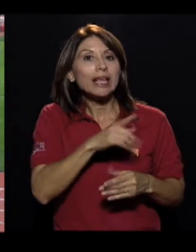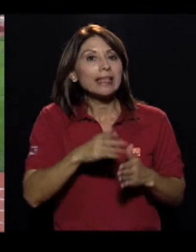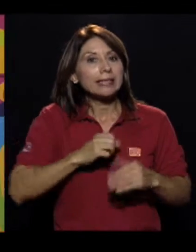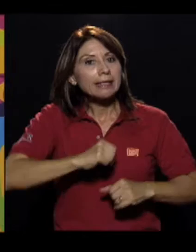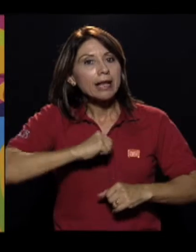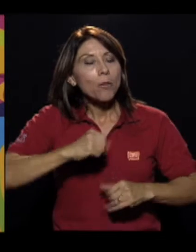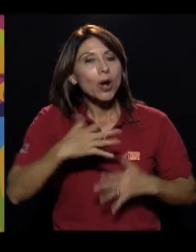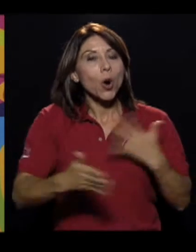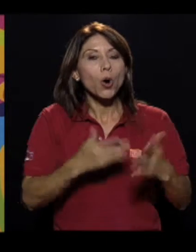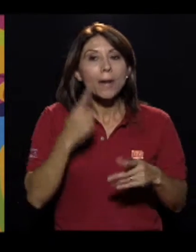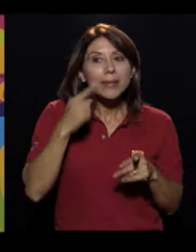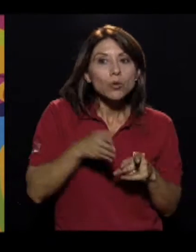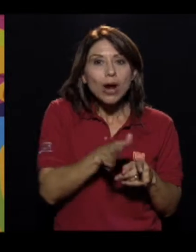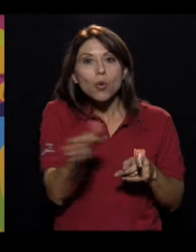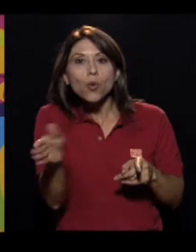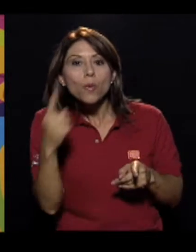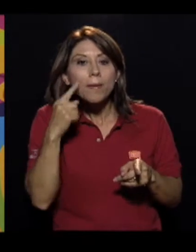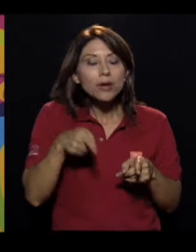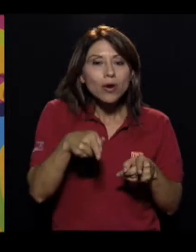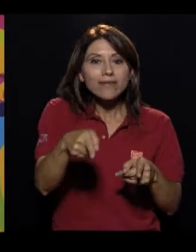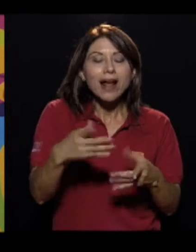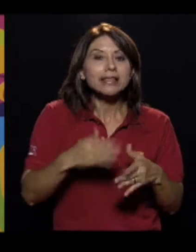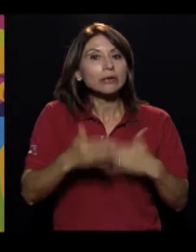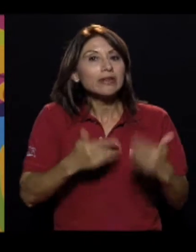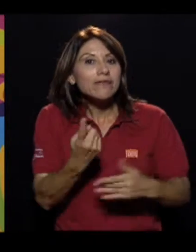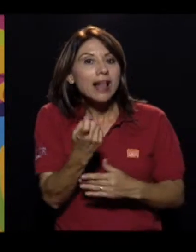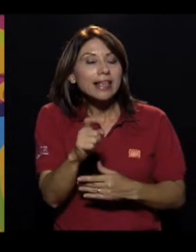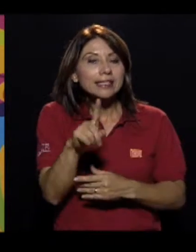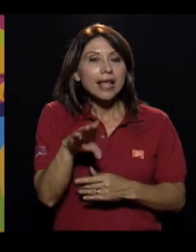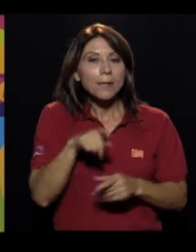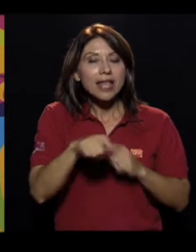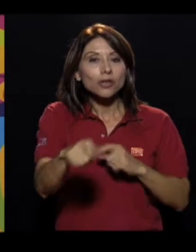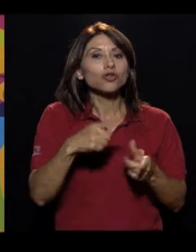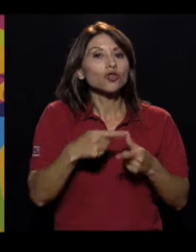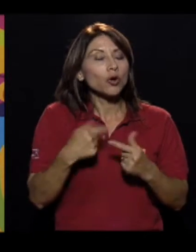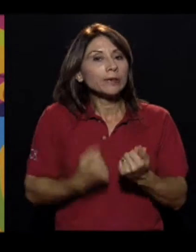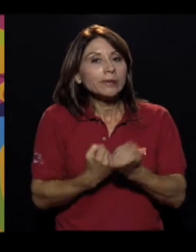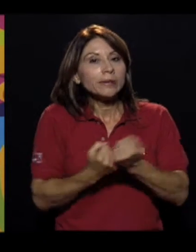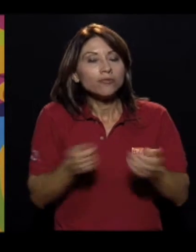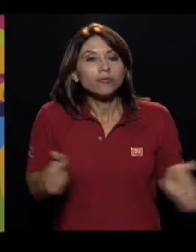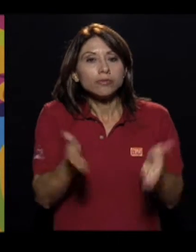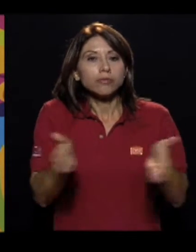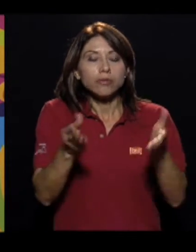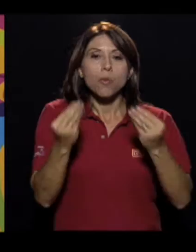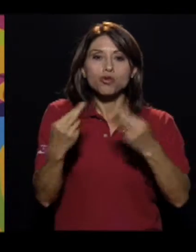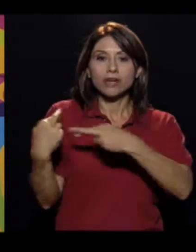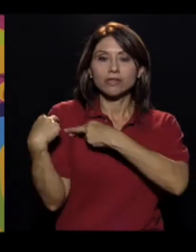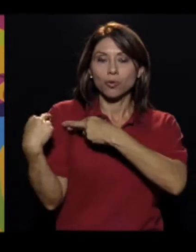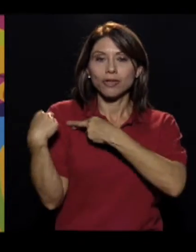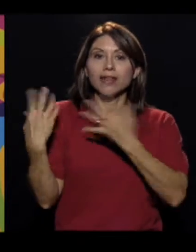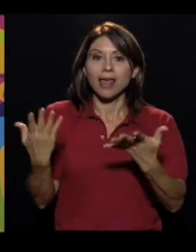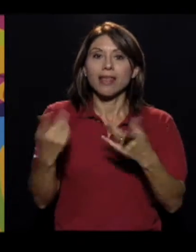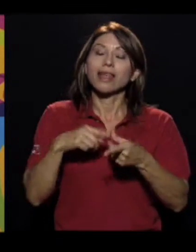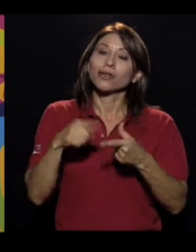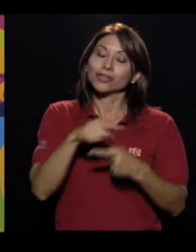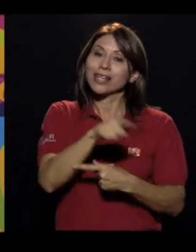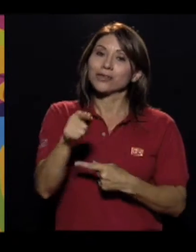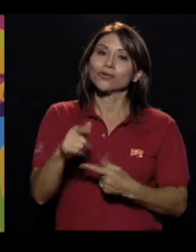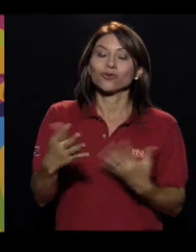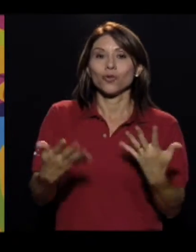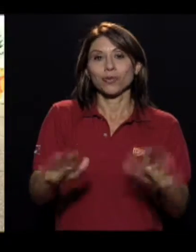Evelyn, nos faltan 100 metros, Evelyn, la curva, Evelyn, la raya, Evelyn. Entonces, mucha responsabilidad que tenemos, y ella la ha